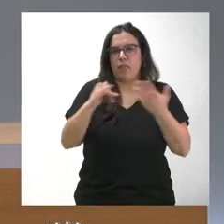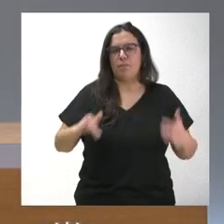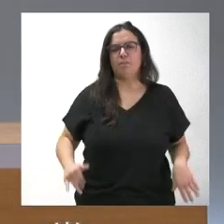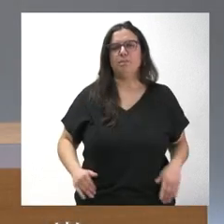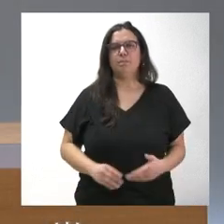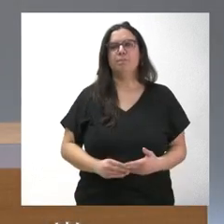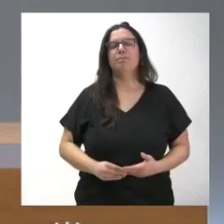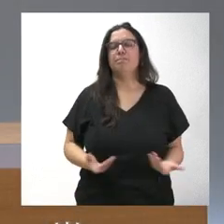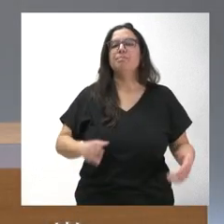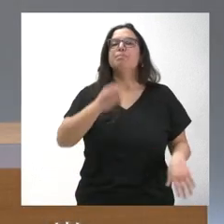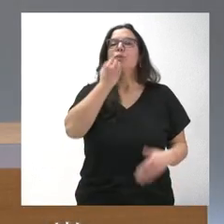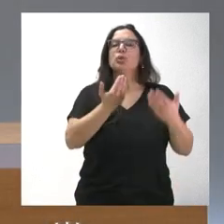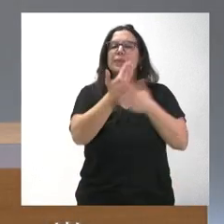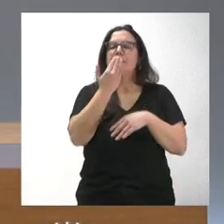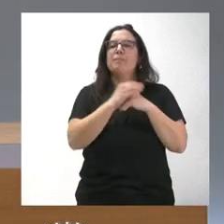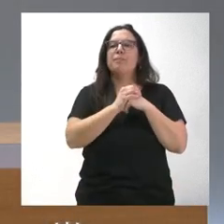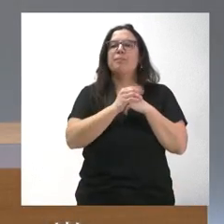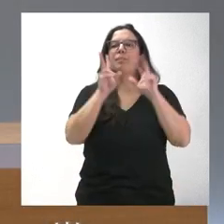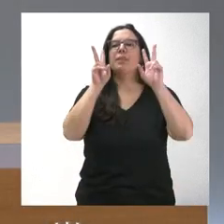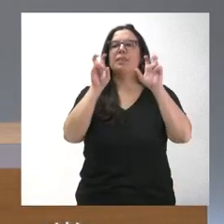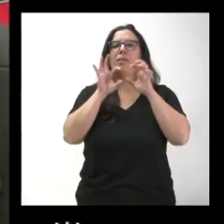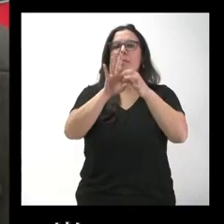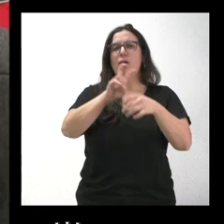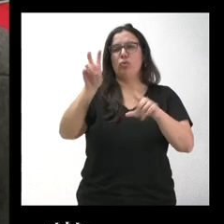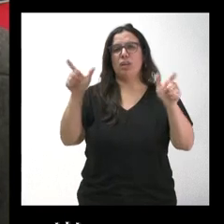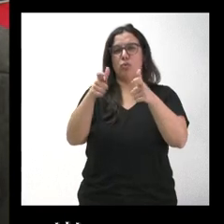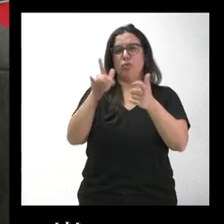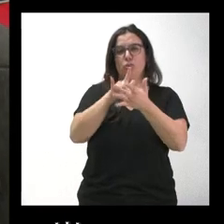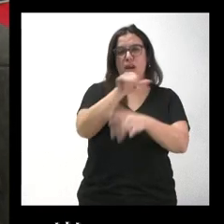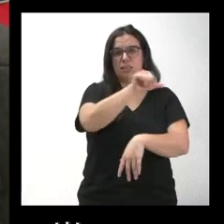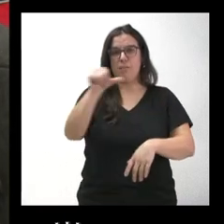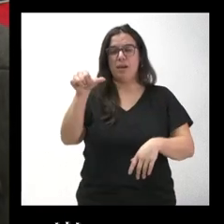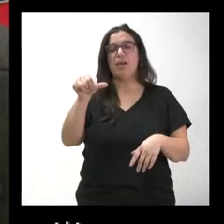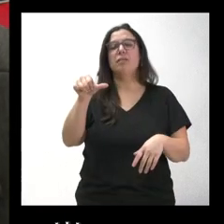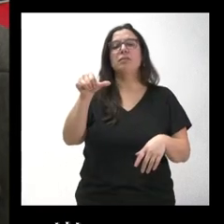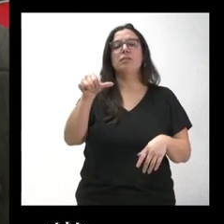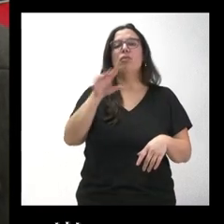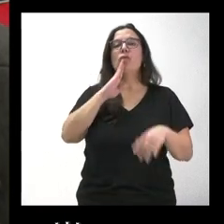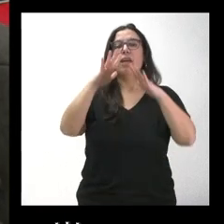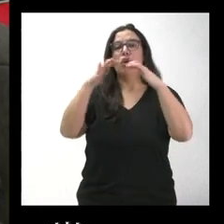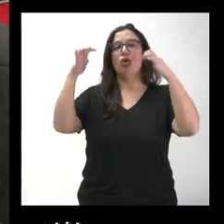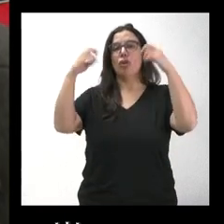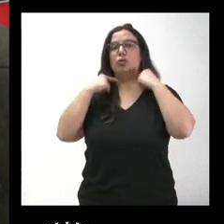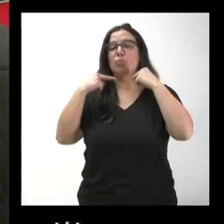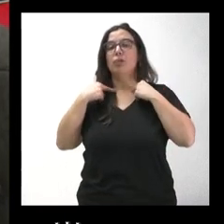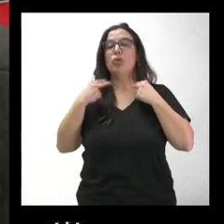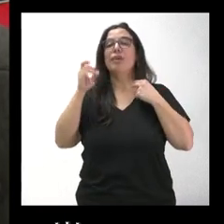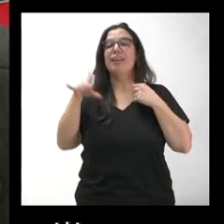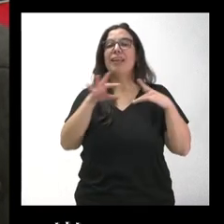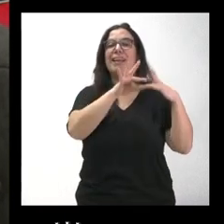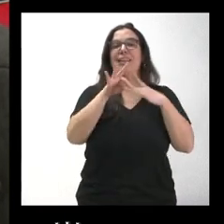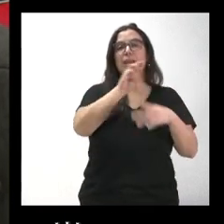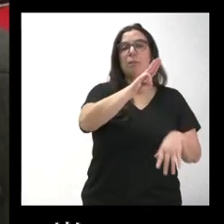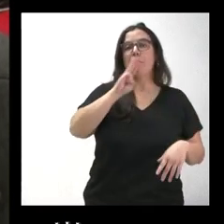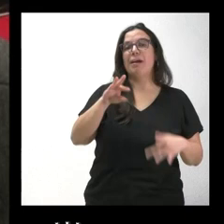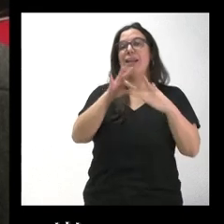Sí, buenos días, portavoz. En relación a otra reunión que ha tenido esta semana, ha tenido lugar en el Congreso entre los líderes del Partido Popular